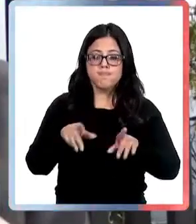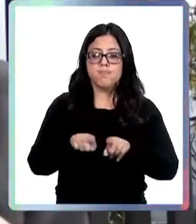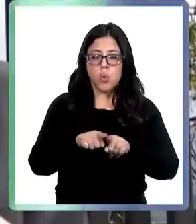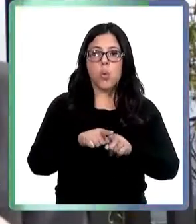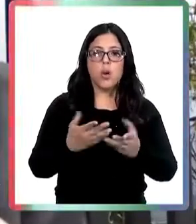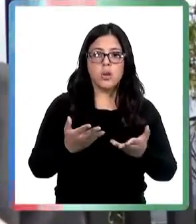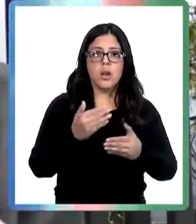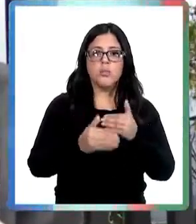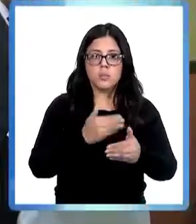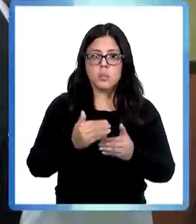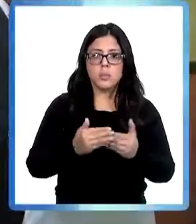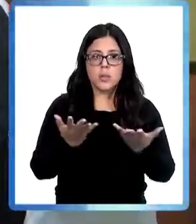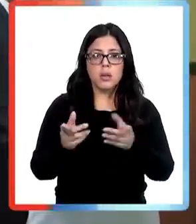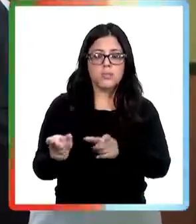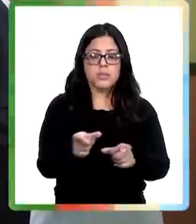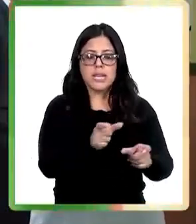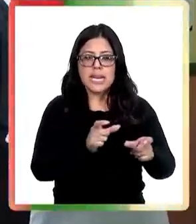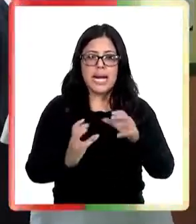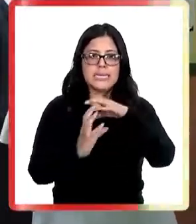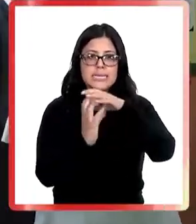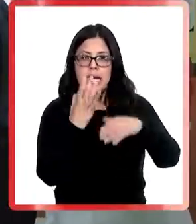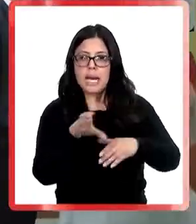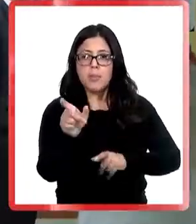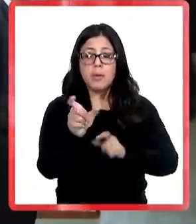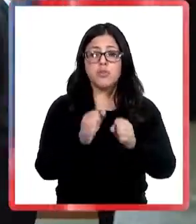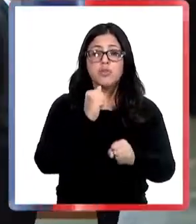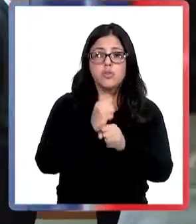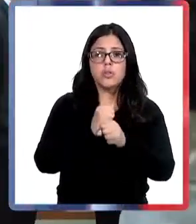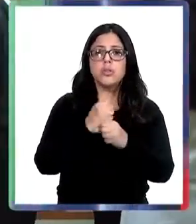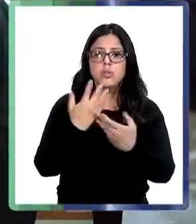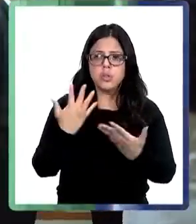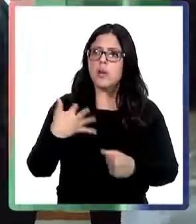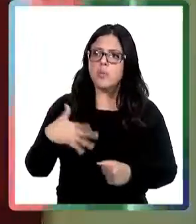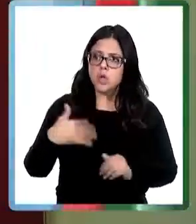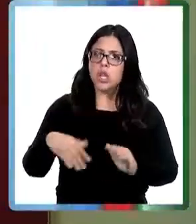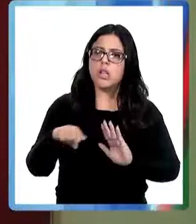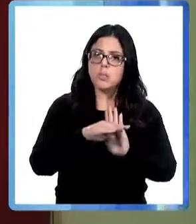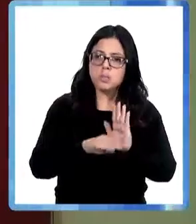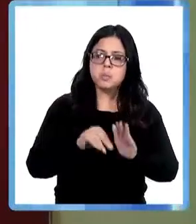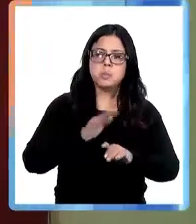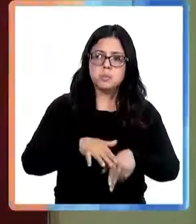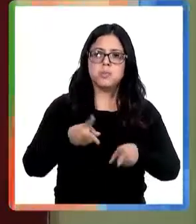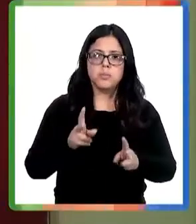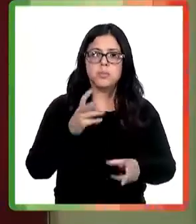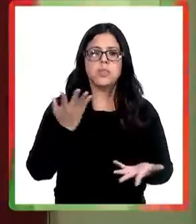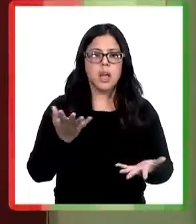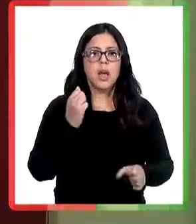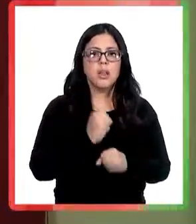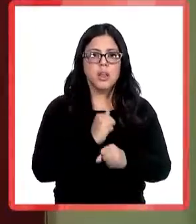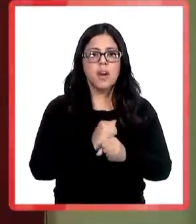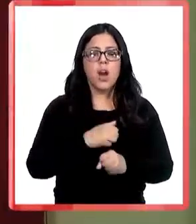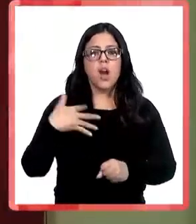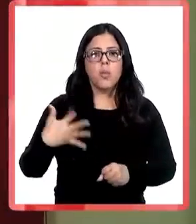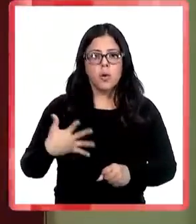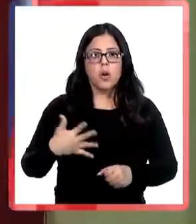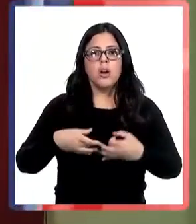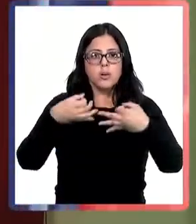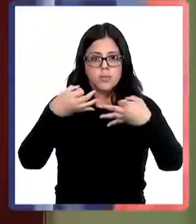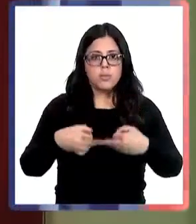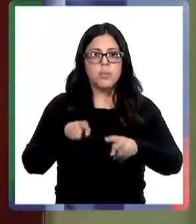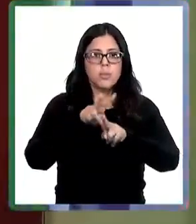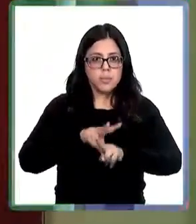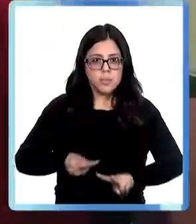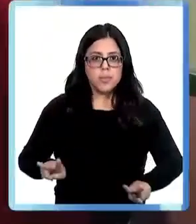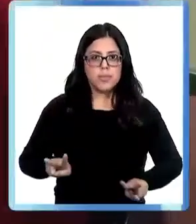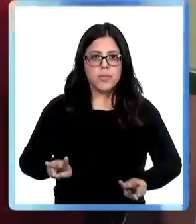el servicio de vigilancia las cámaras. Los trabajadores valoraron las medidas que les permitirán realizar su primordial labor de manera más